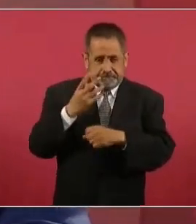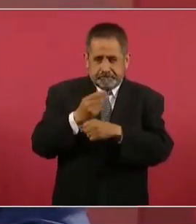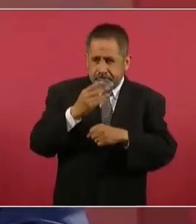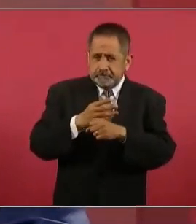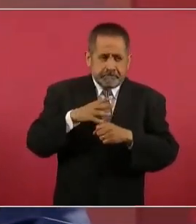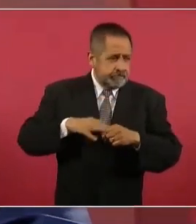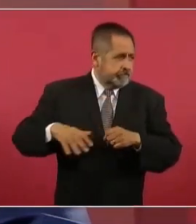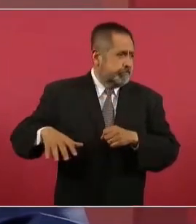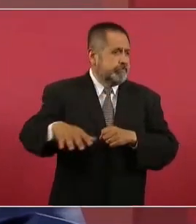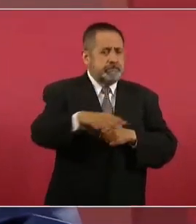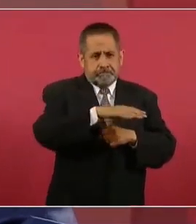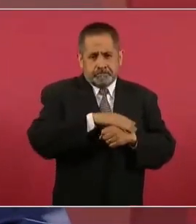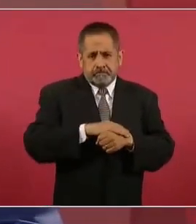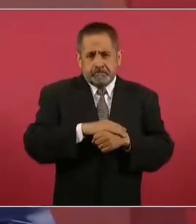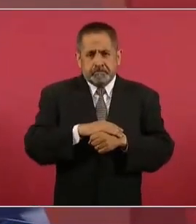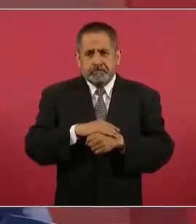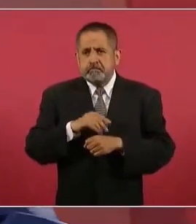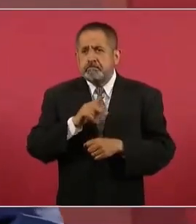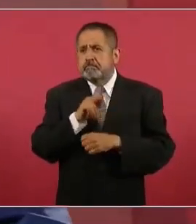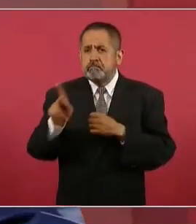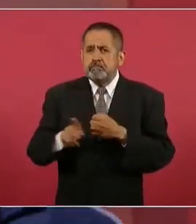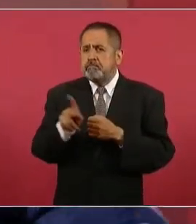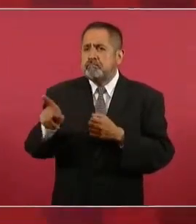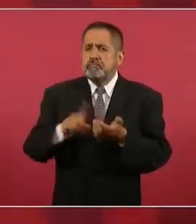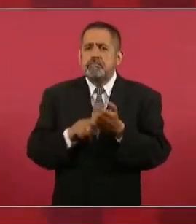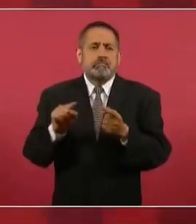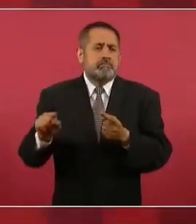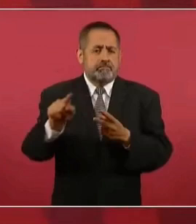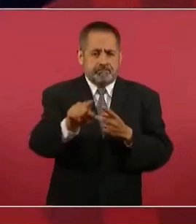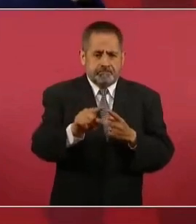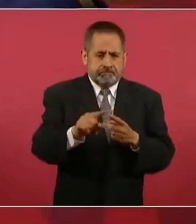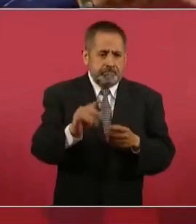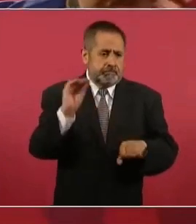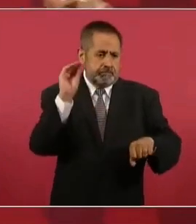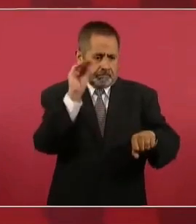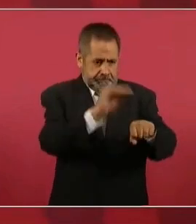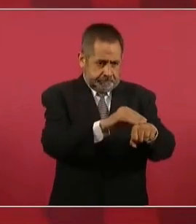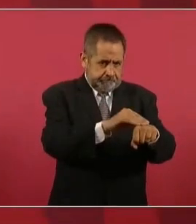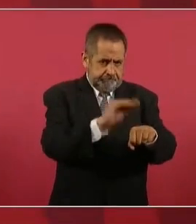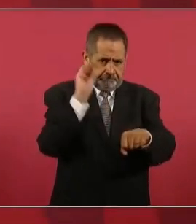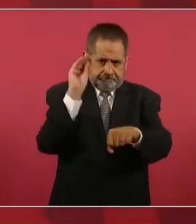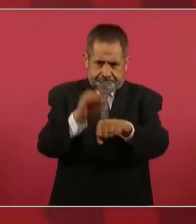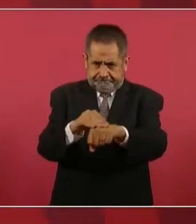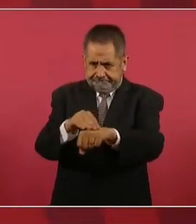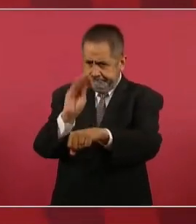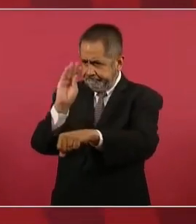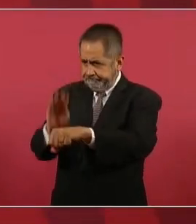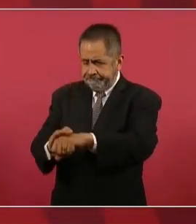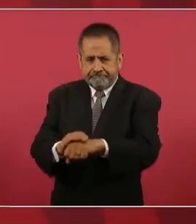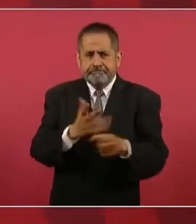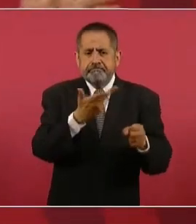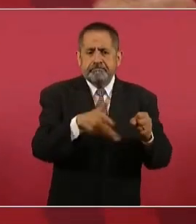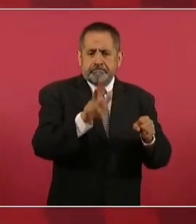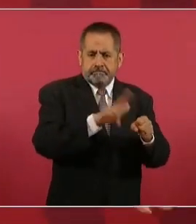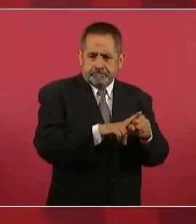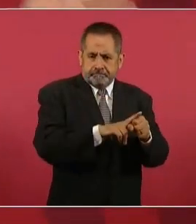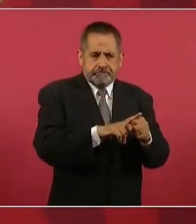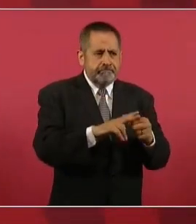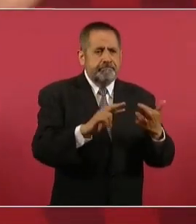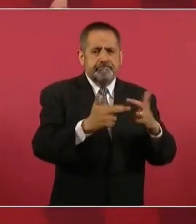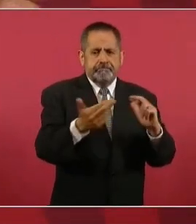medio rural una red de hospitales y